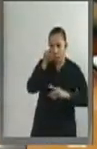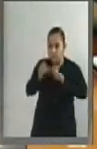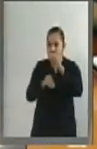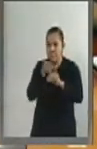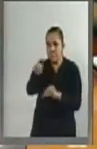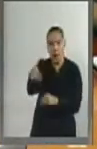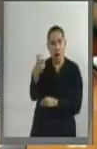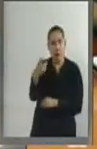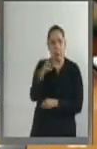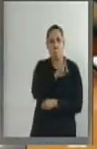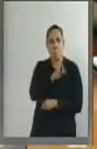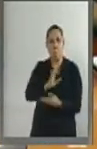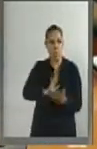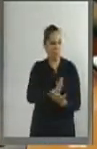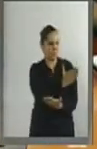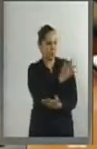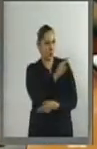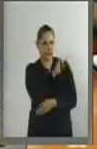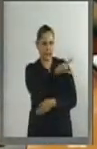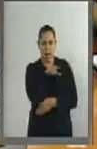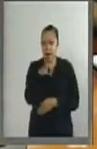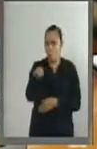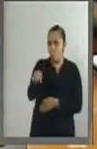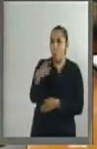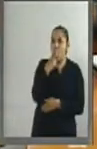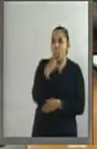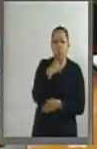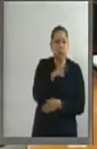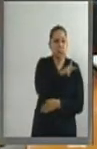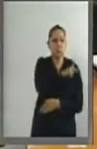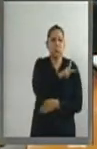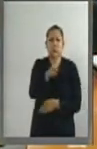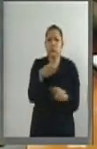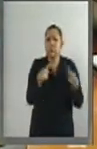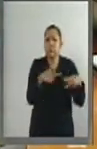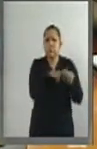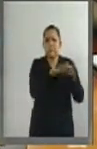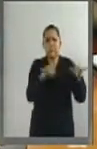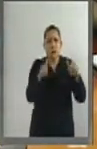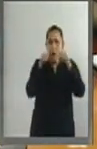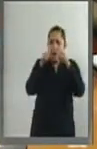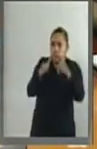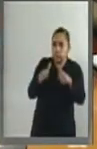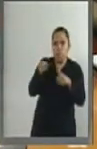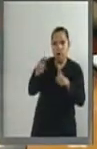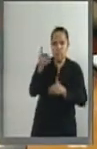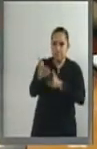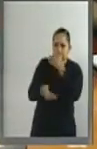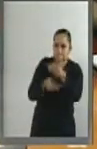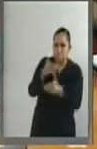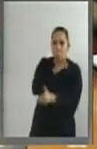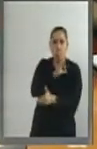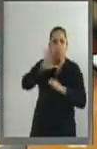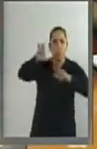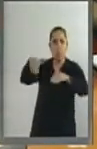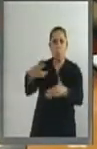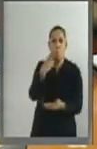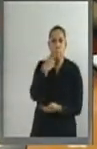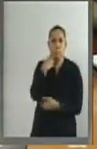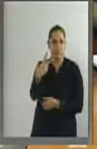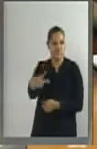dejar de usar el UNICEL y se sustituya por el material que él está produciendo en la UNAM. Esta